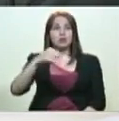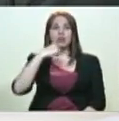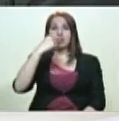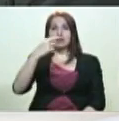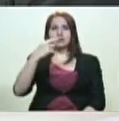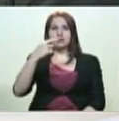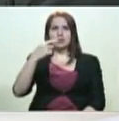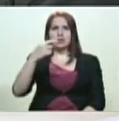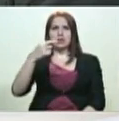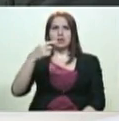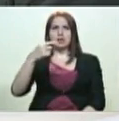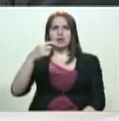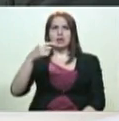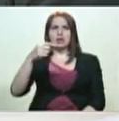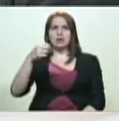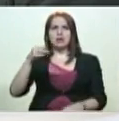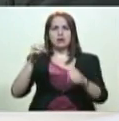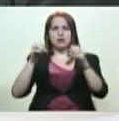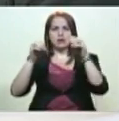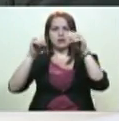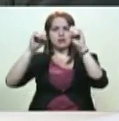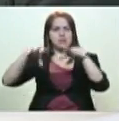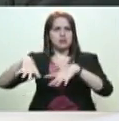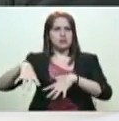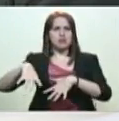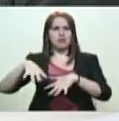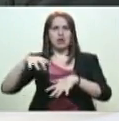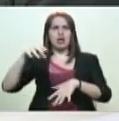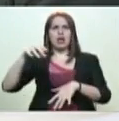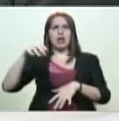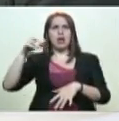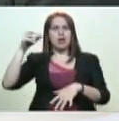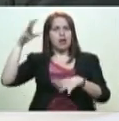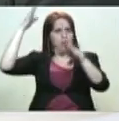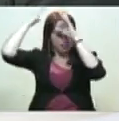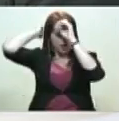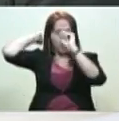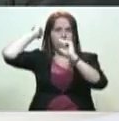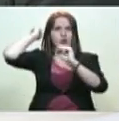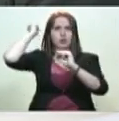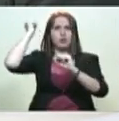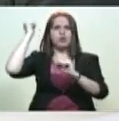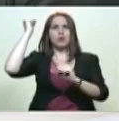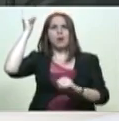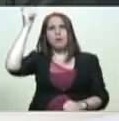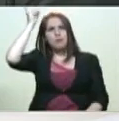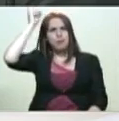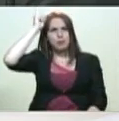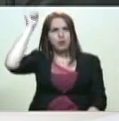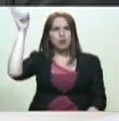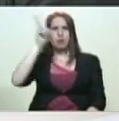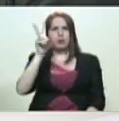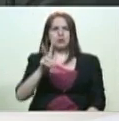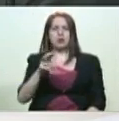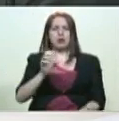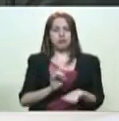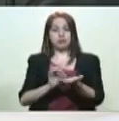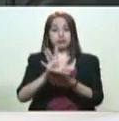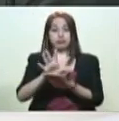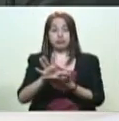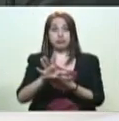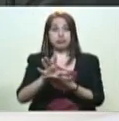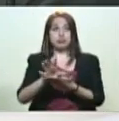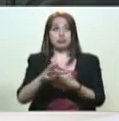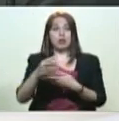del embajador de Perú, venezolano, que hace vida allá, vida de expulsión, ¿no?, de este embajador, hace vida allá